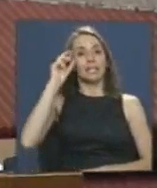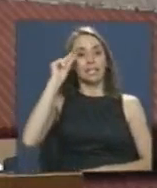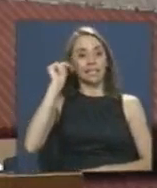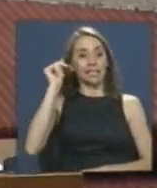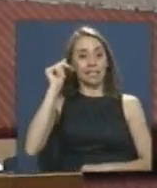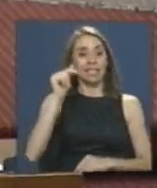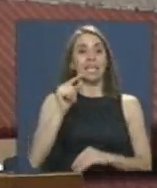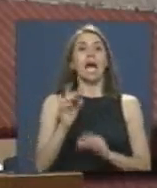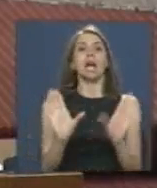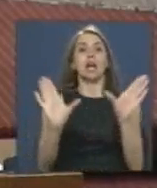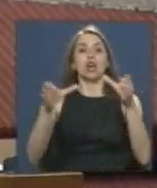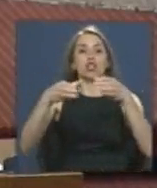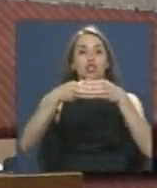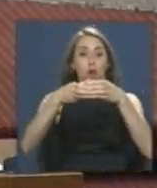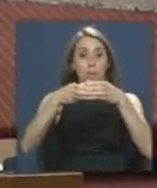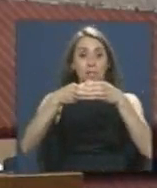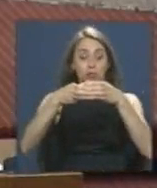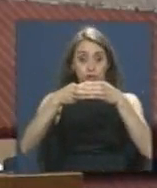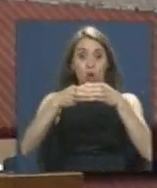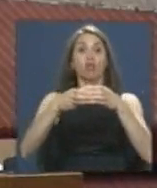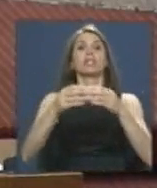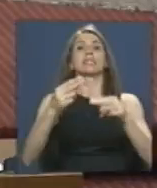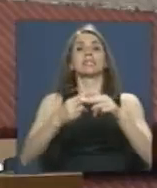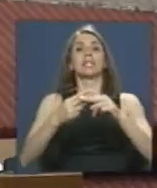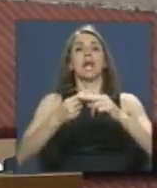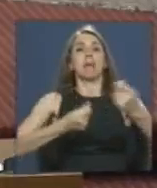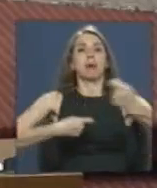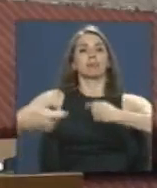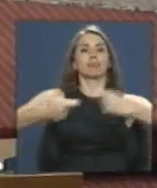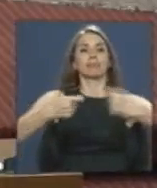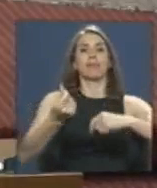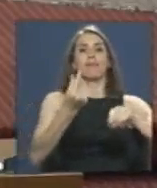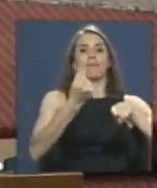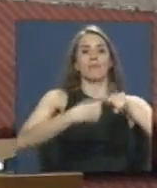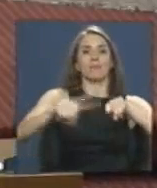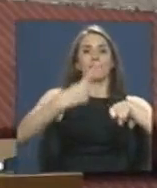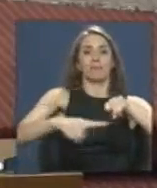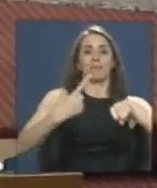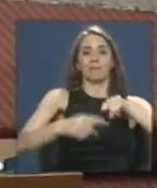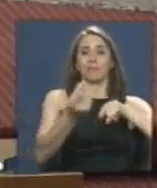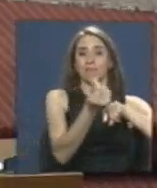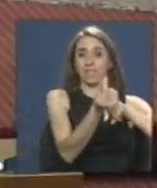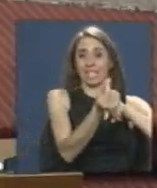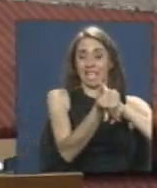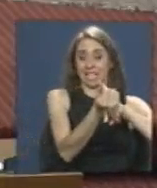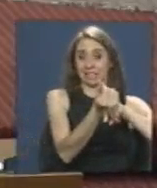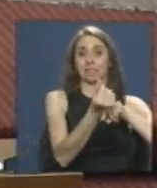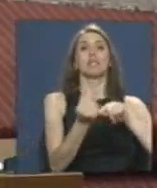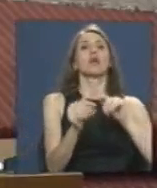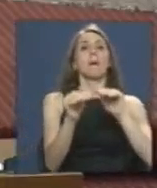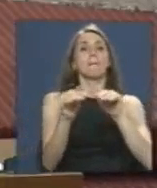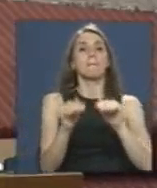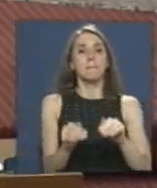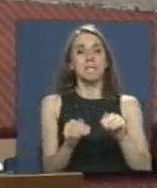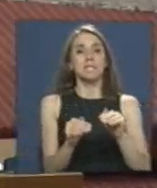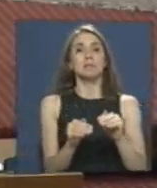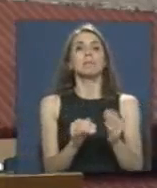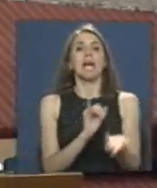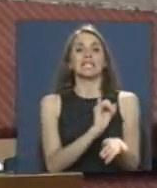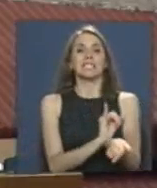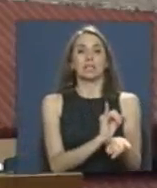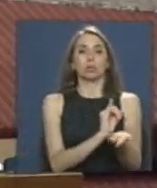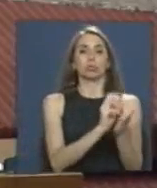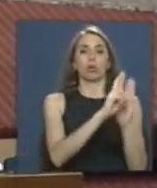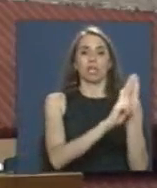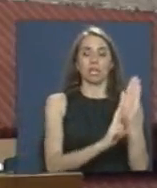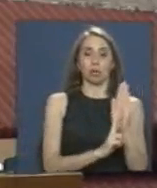Mercado Financiero, creo que hubiese sido preferible mantener la institucionalidad regulatoria actual con